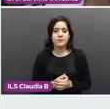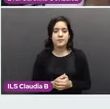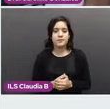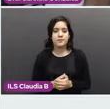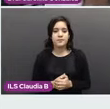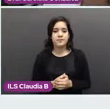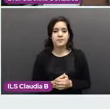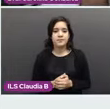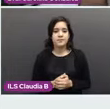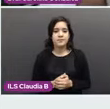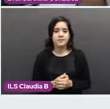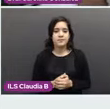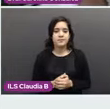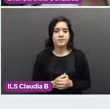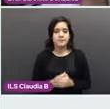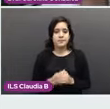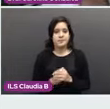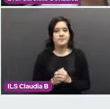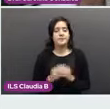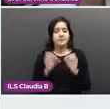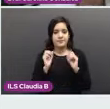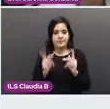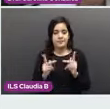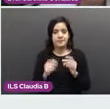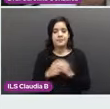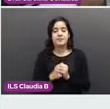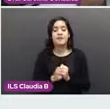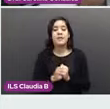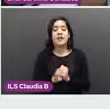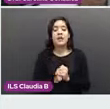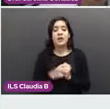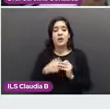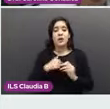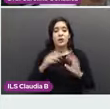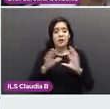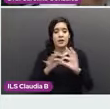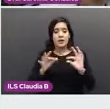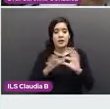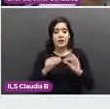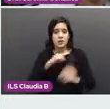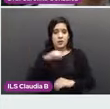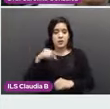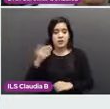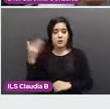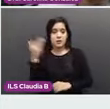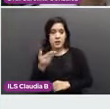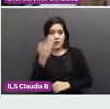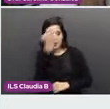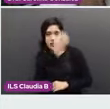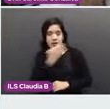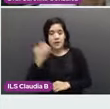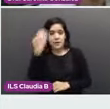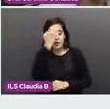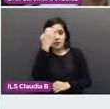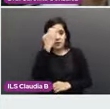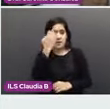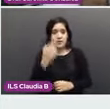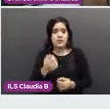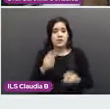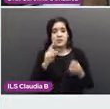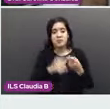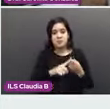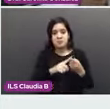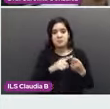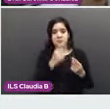Bueno, como les mencioné, vamos a solicitar mastografía a pacientes mayores de 40 años, ultrasonido